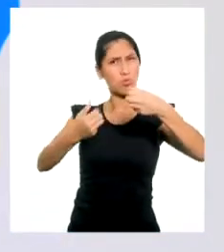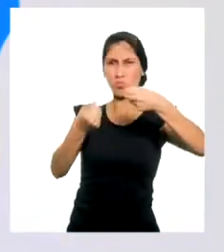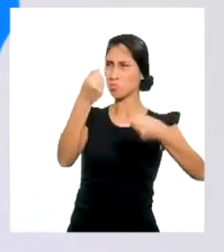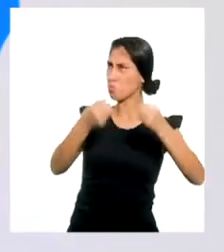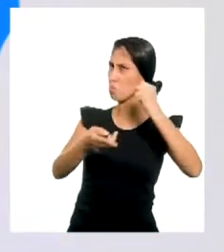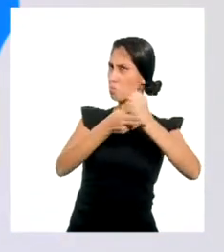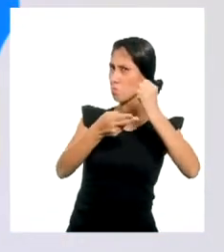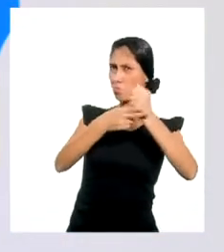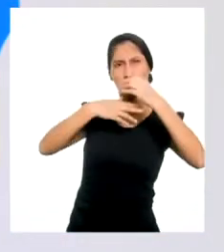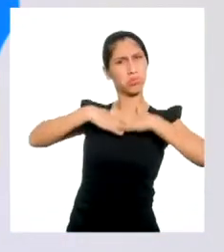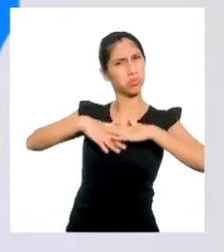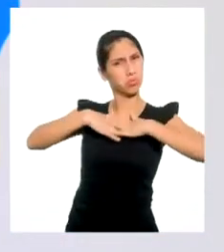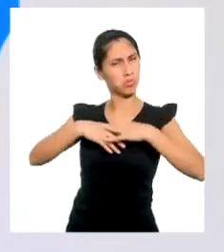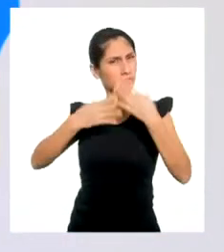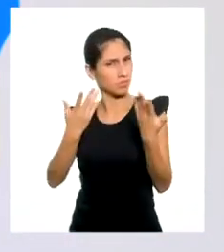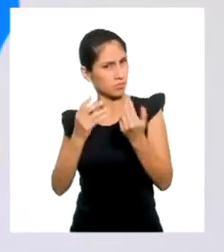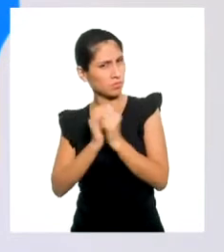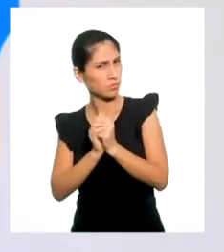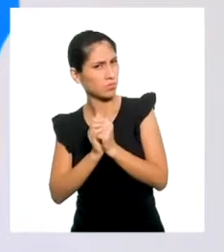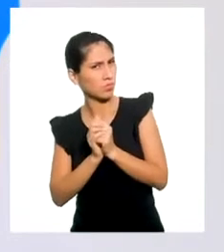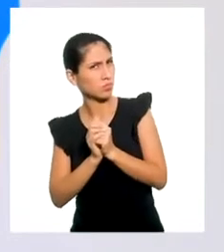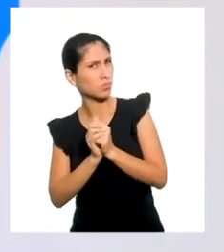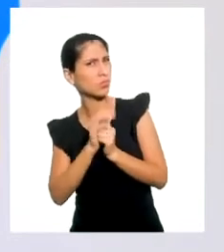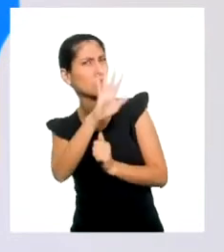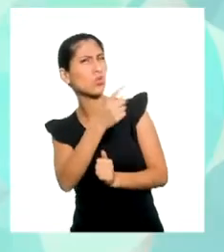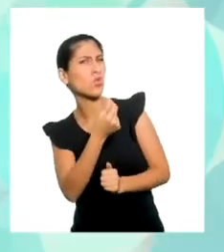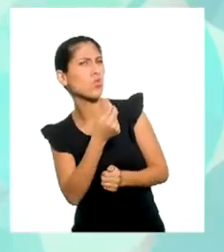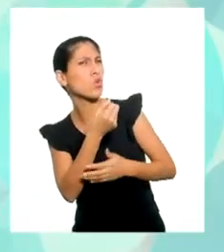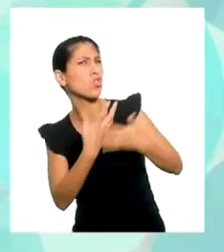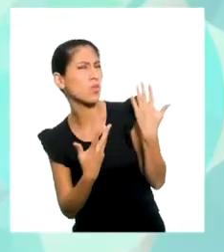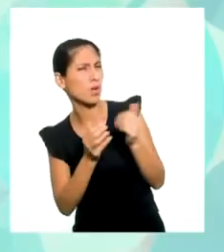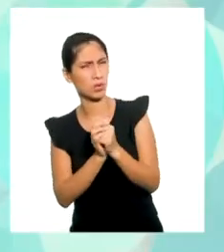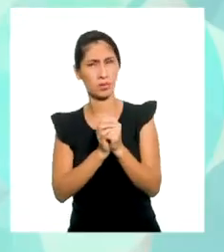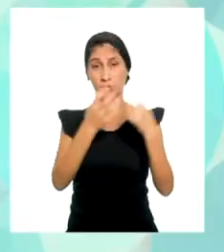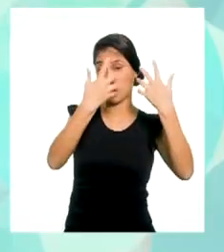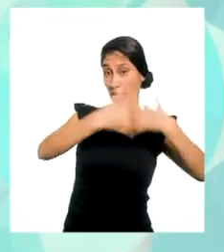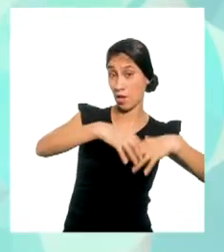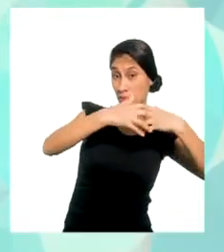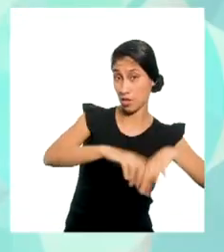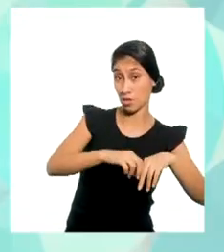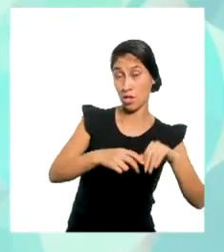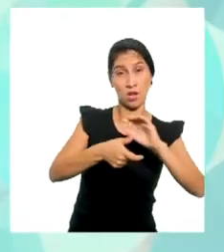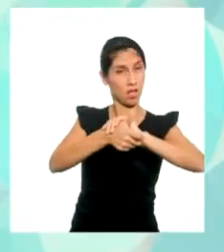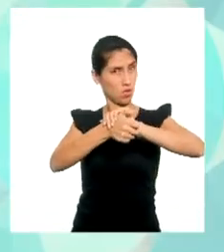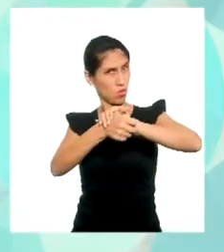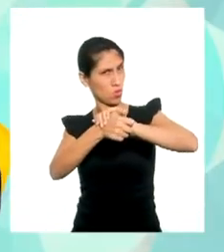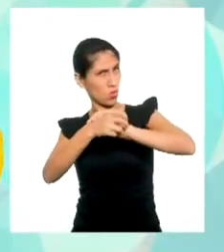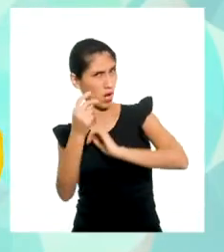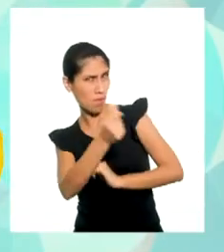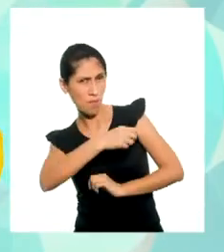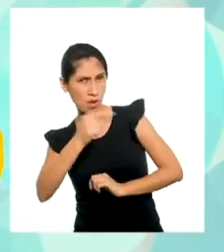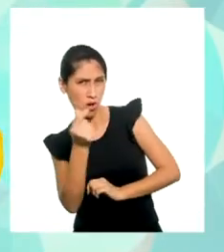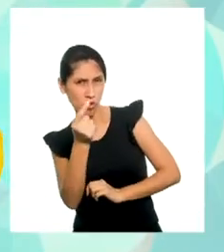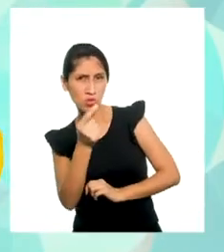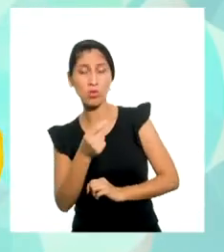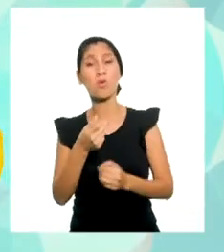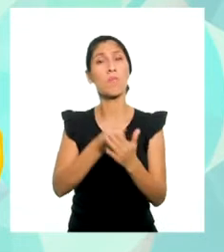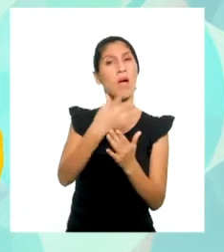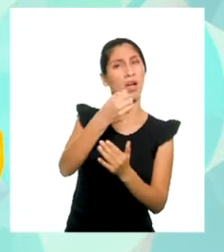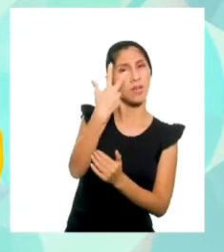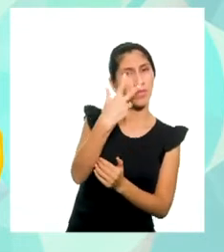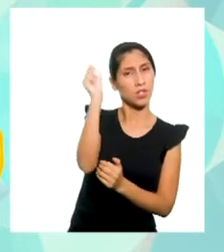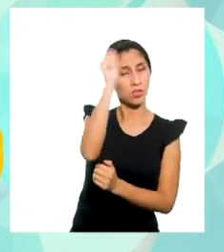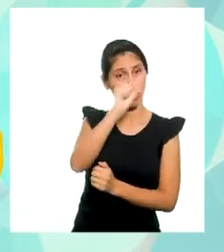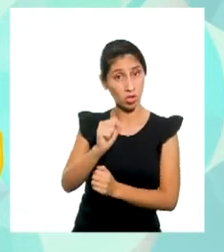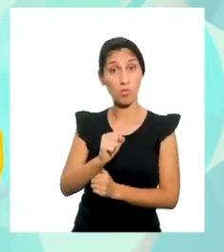idea! Cuéntanos, ¿cuáles son sus tarifas? La empresa La Tortuga Veloz tiene como tarifa 3 soles